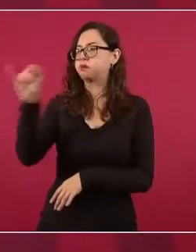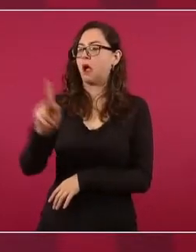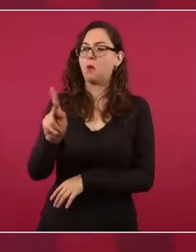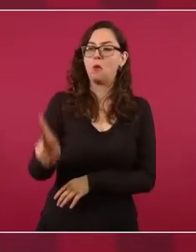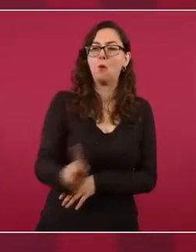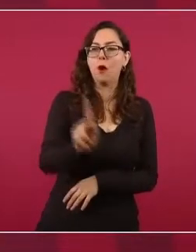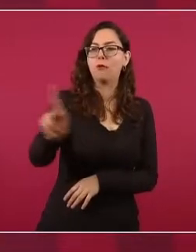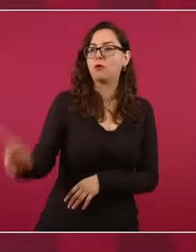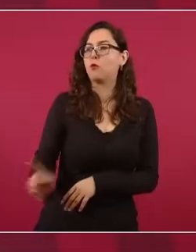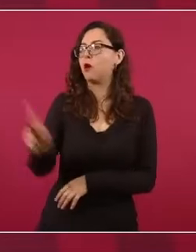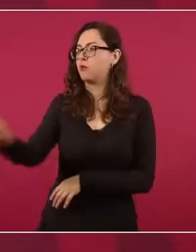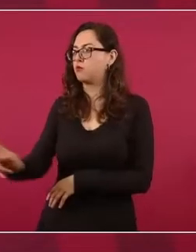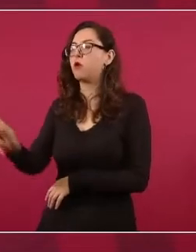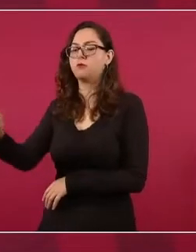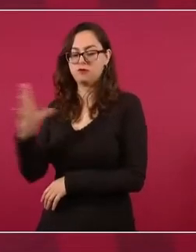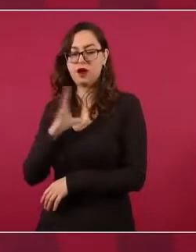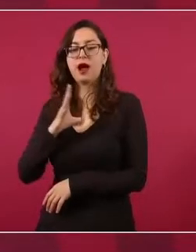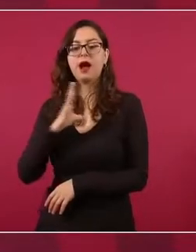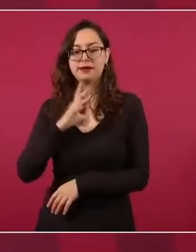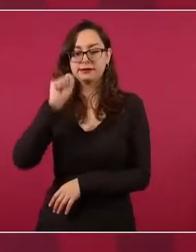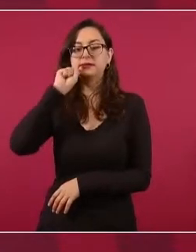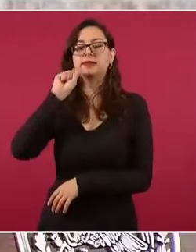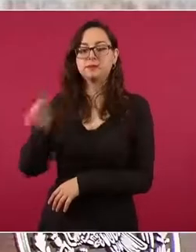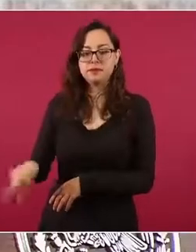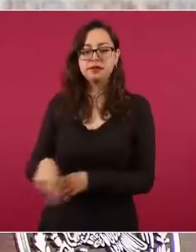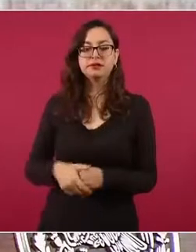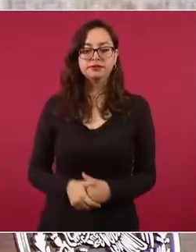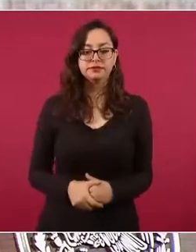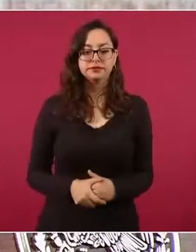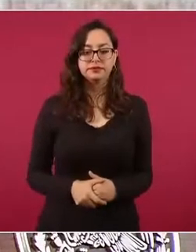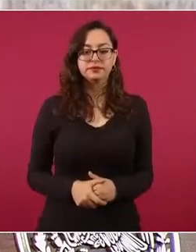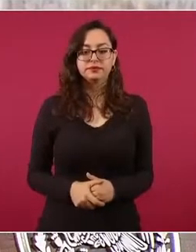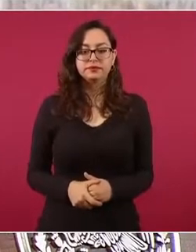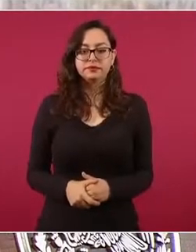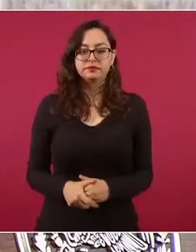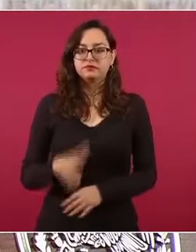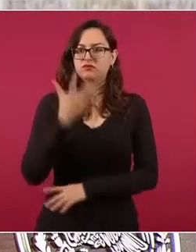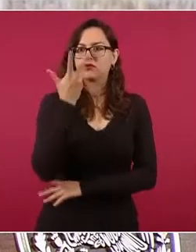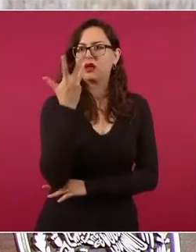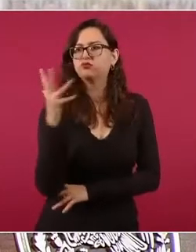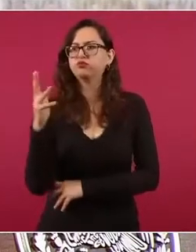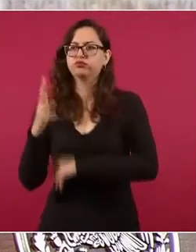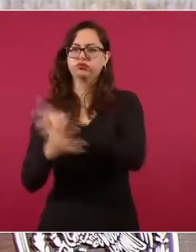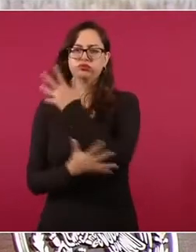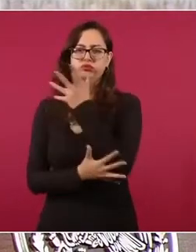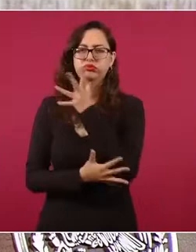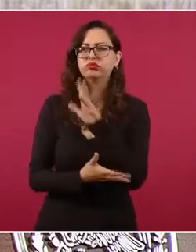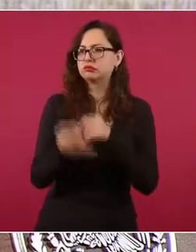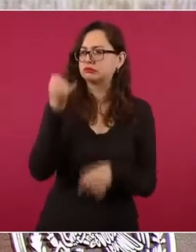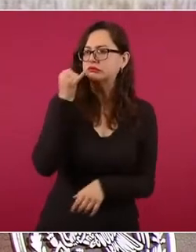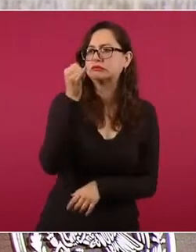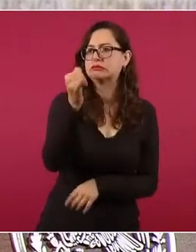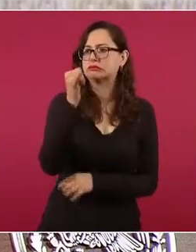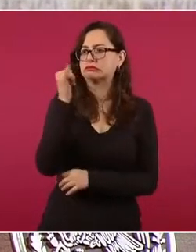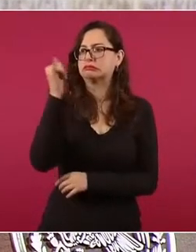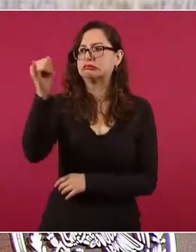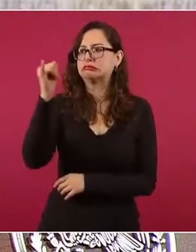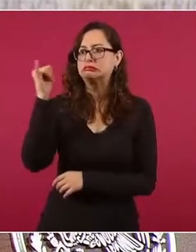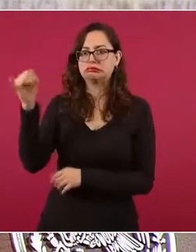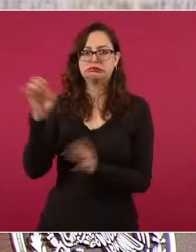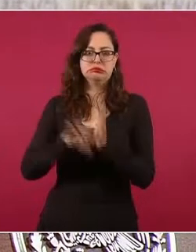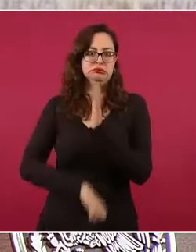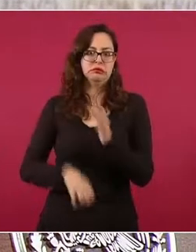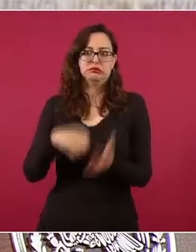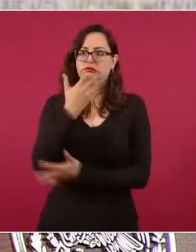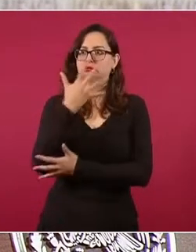selvas, la Amazona, por ejemplo.